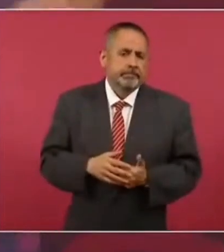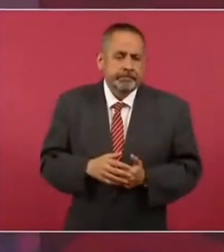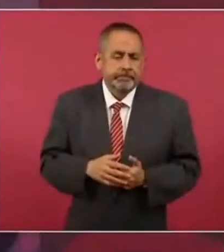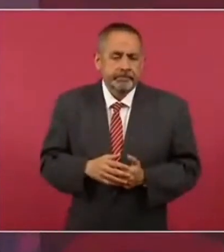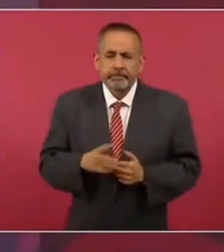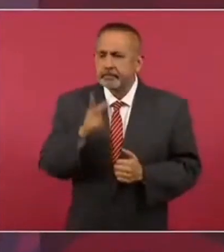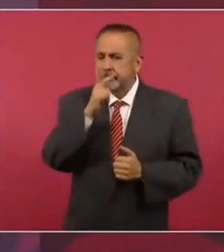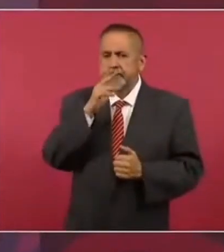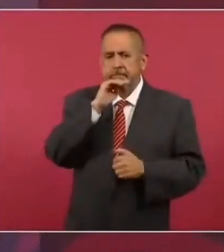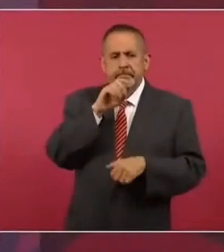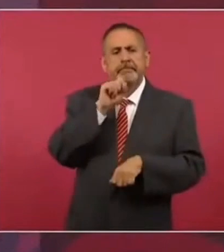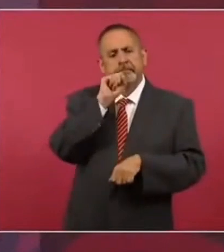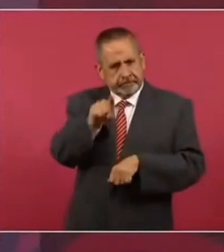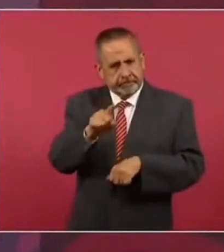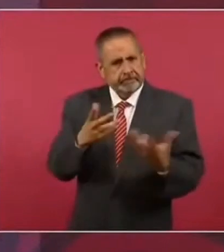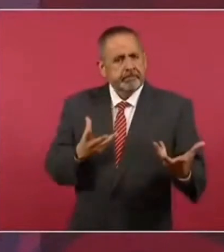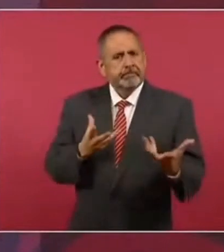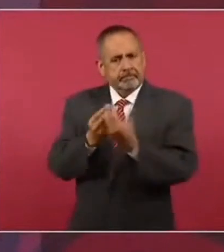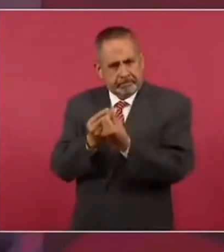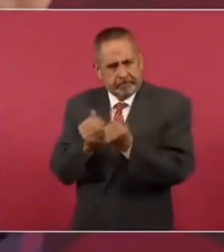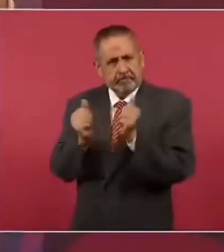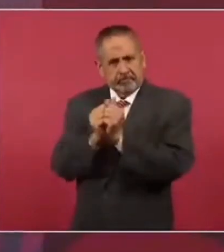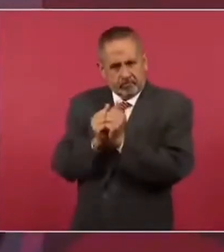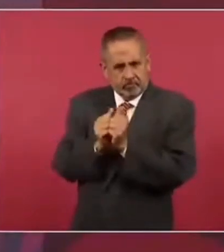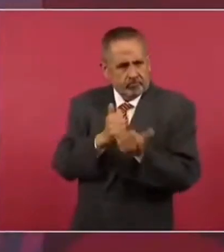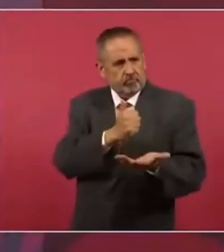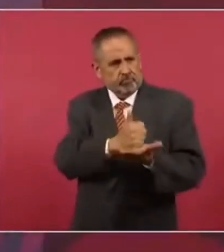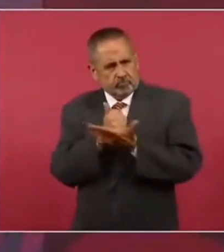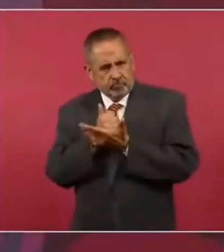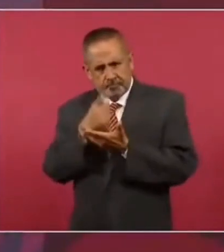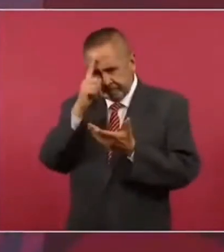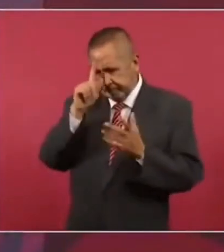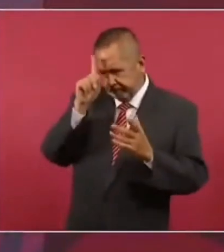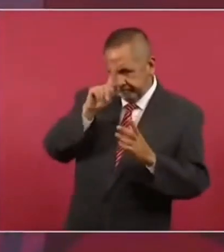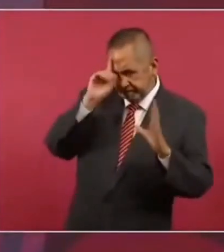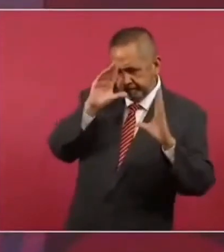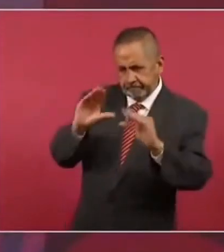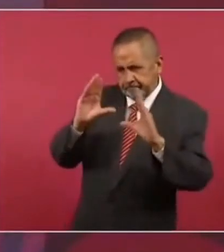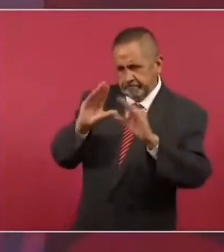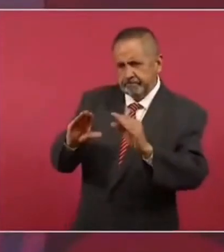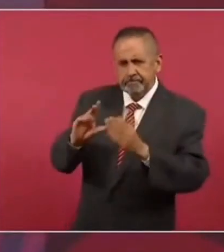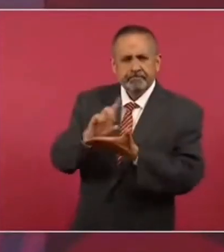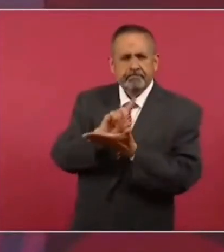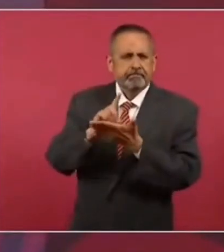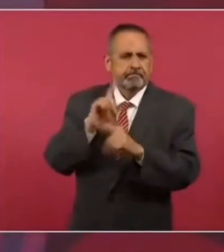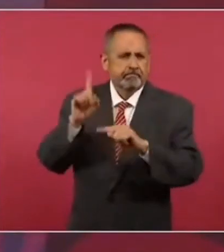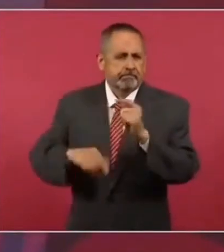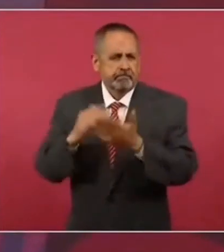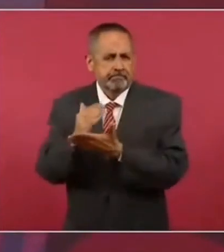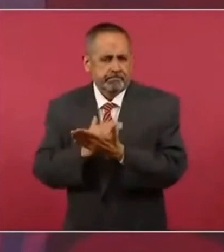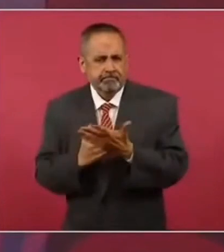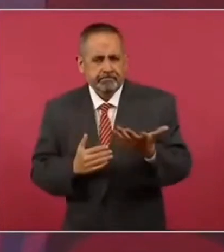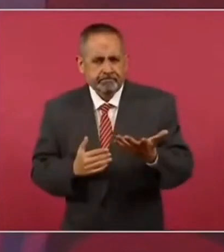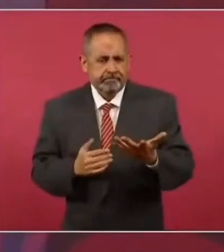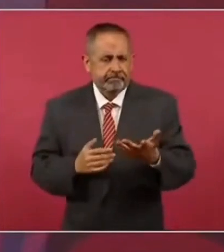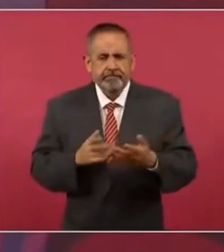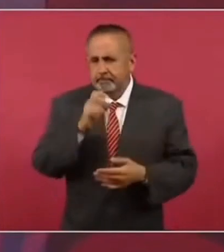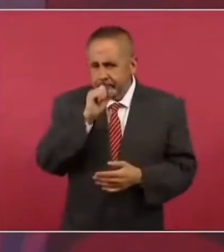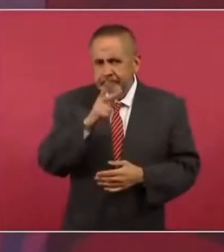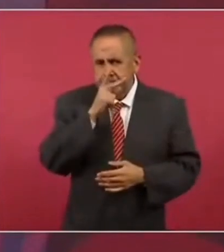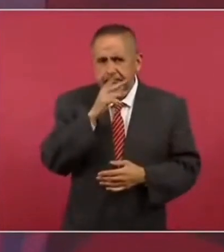se dieran los padres de familia, que nos ayuden los padres de familia. Entonces, es